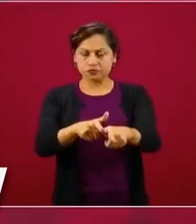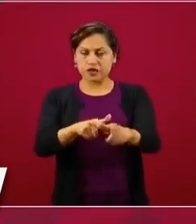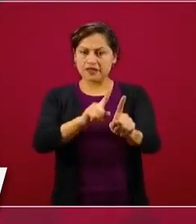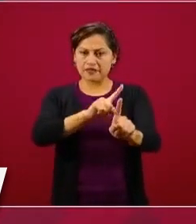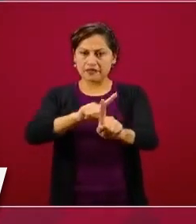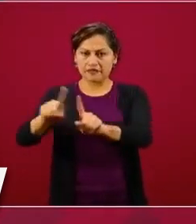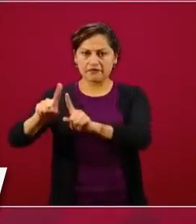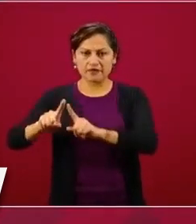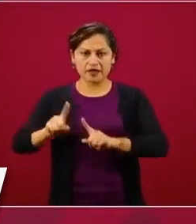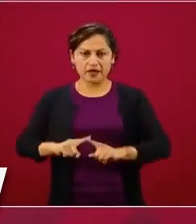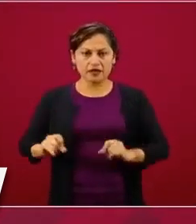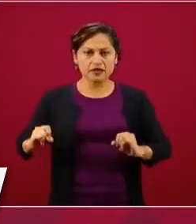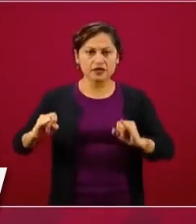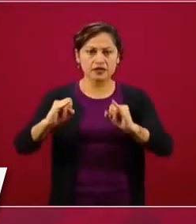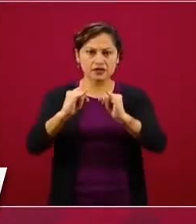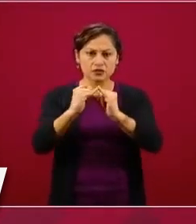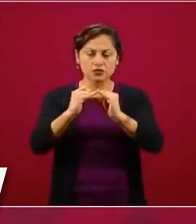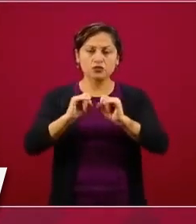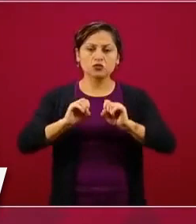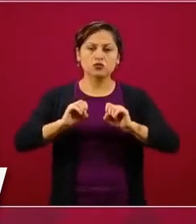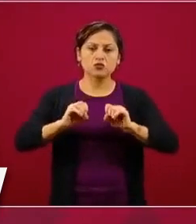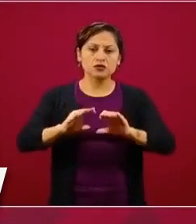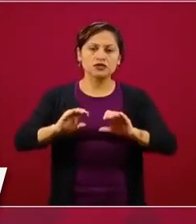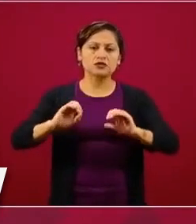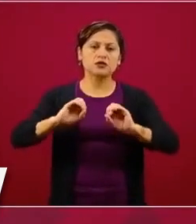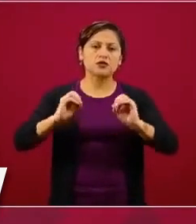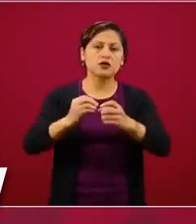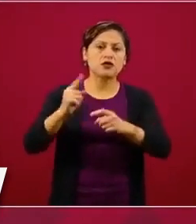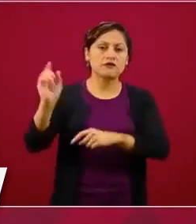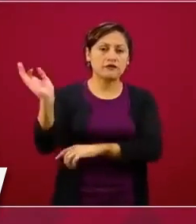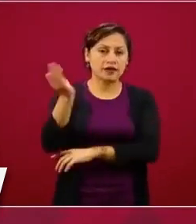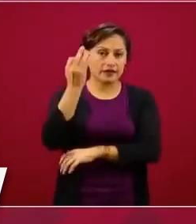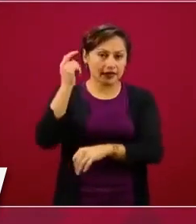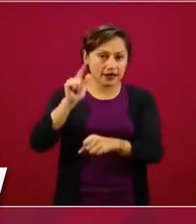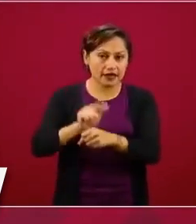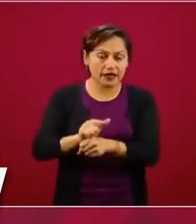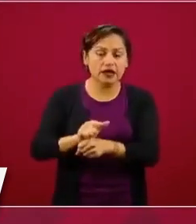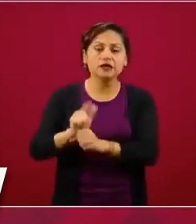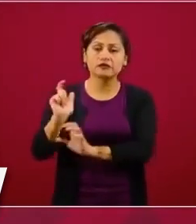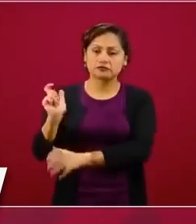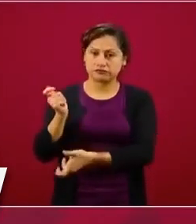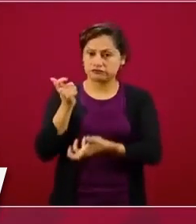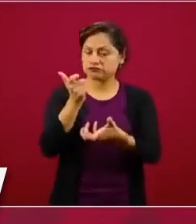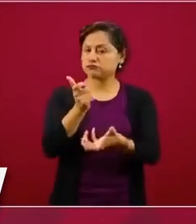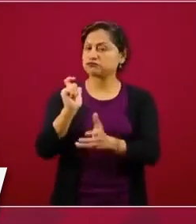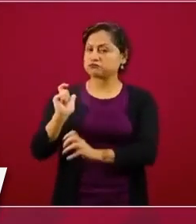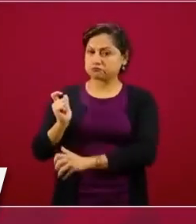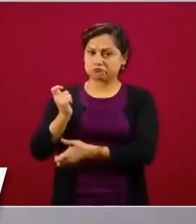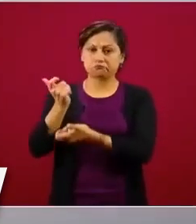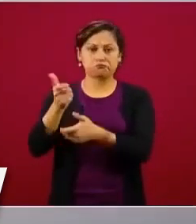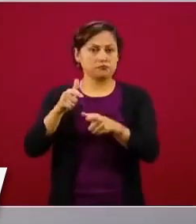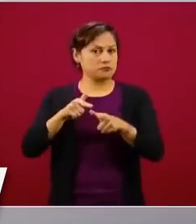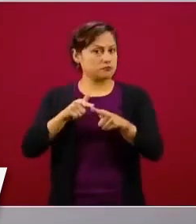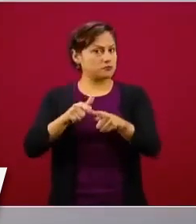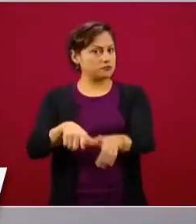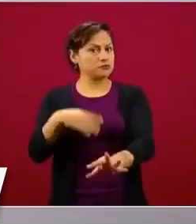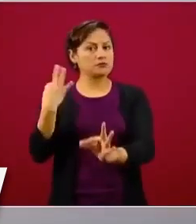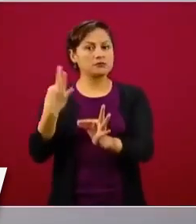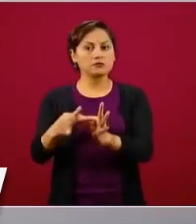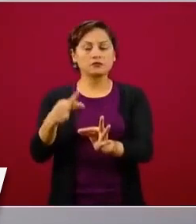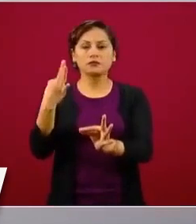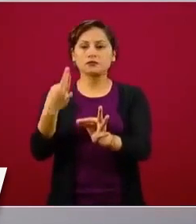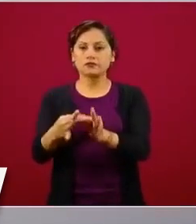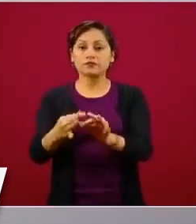federales, a los poderes, a los